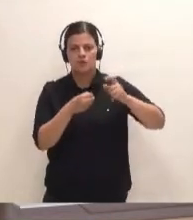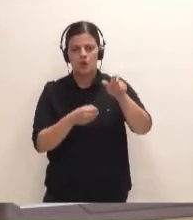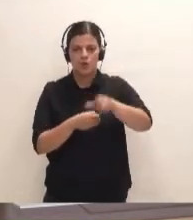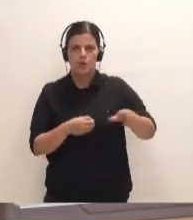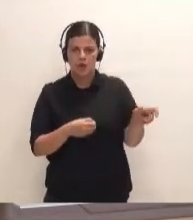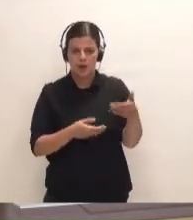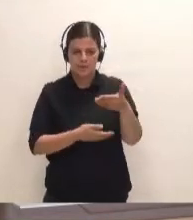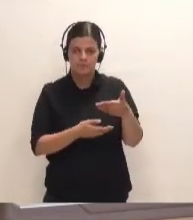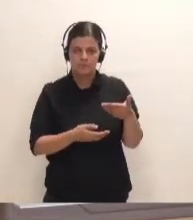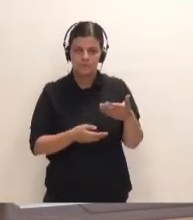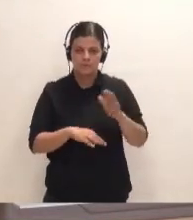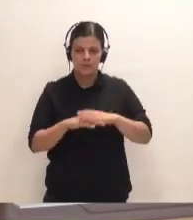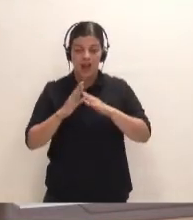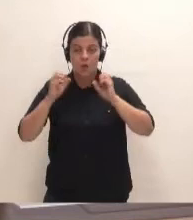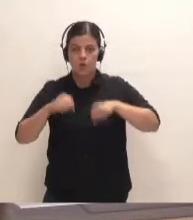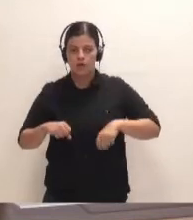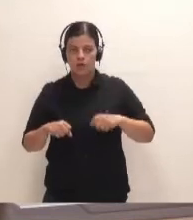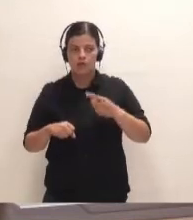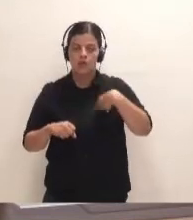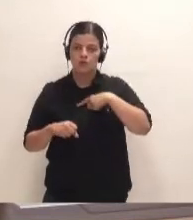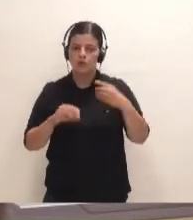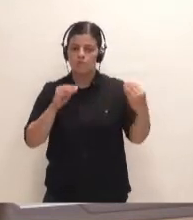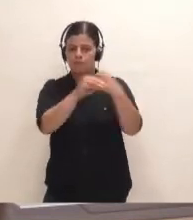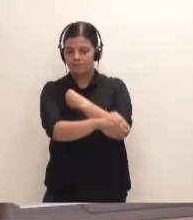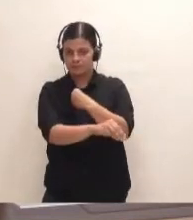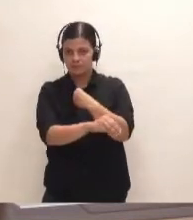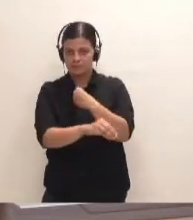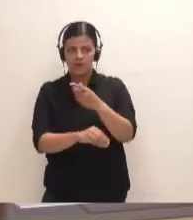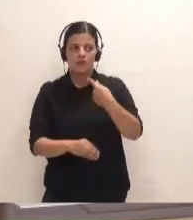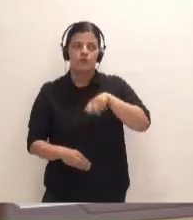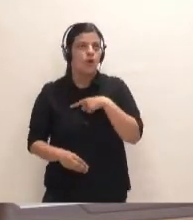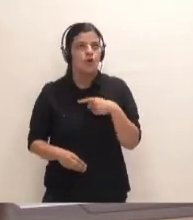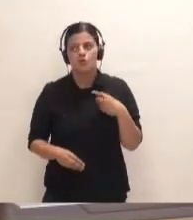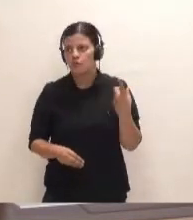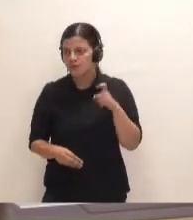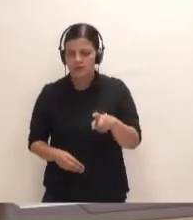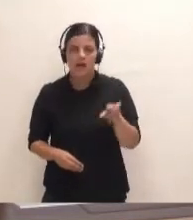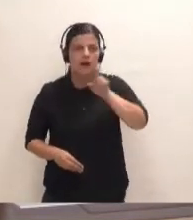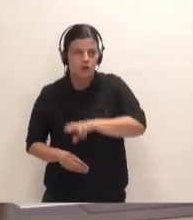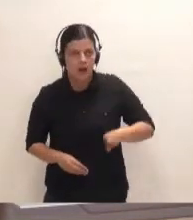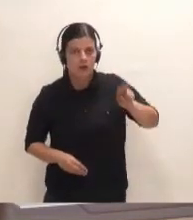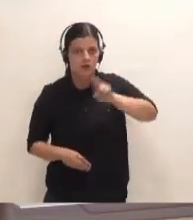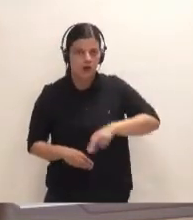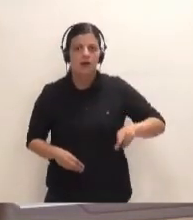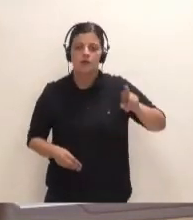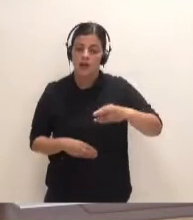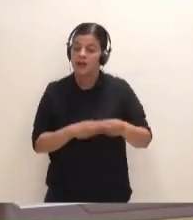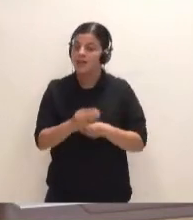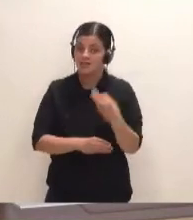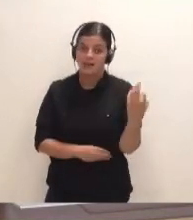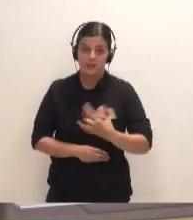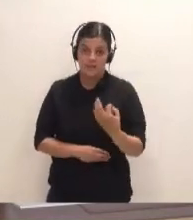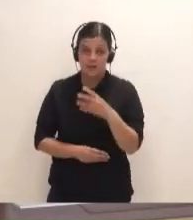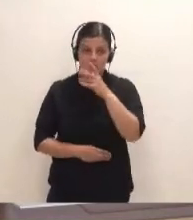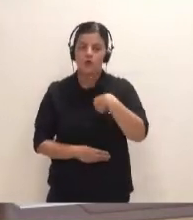aquellos acuerdos que no estuviesen y en los que teníamos posturas contrarias. Y no les tenemos que estar recordando cada vez que sale un tema que hay que llevarlo a cabo porque no somos